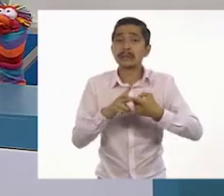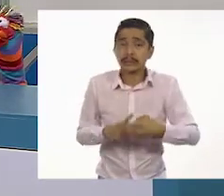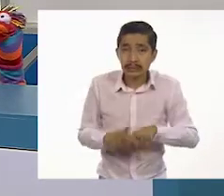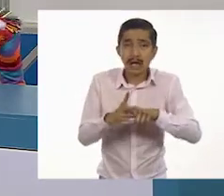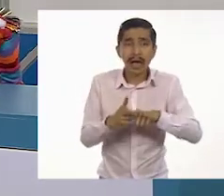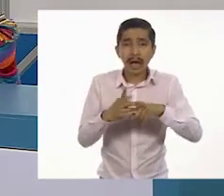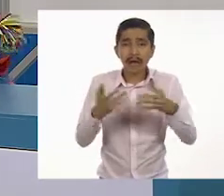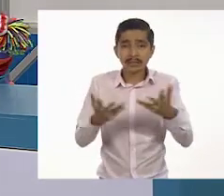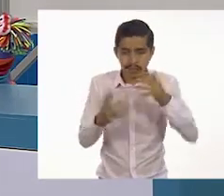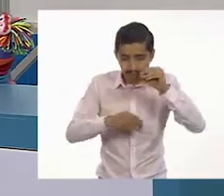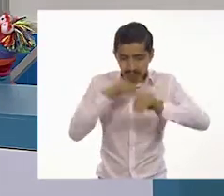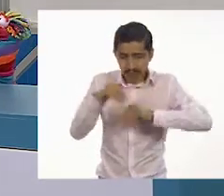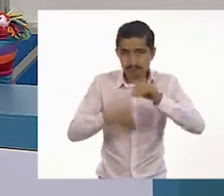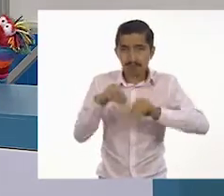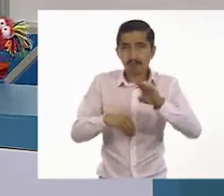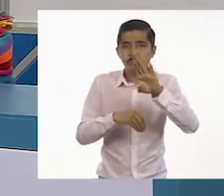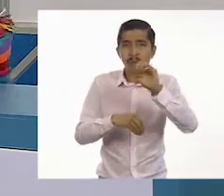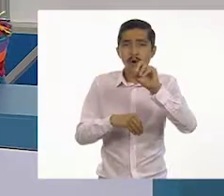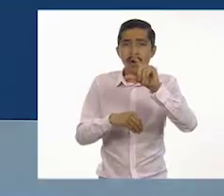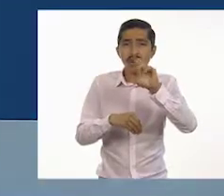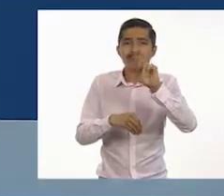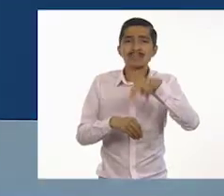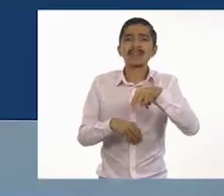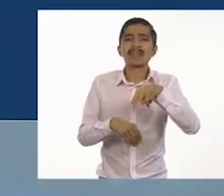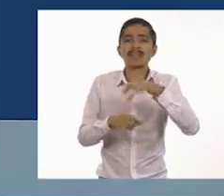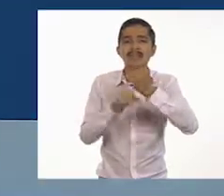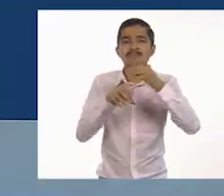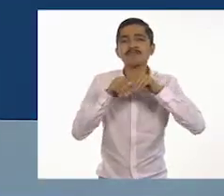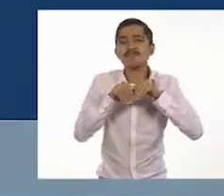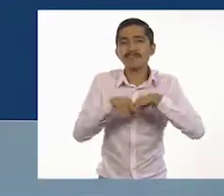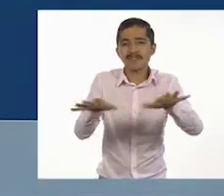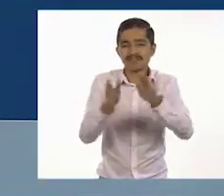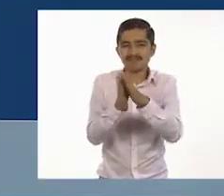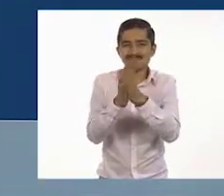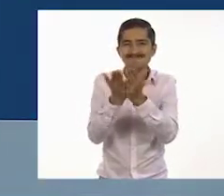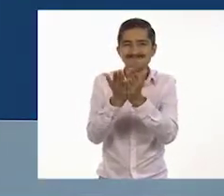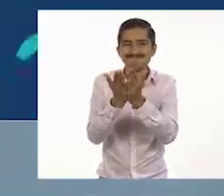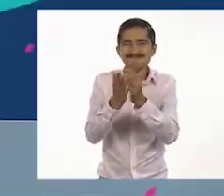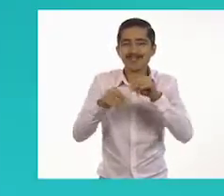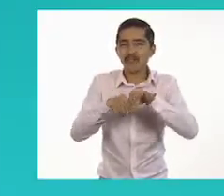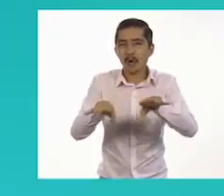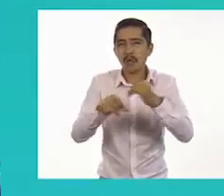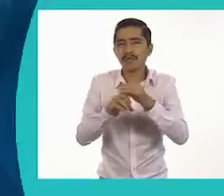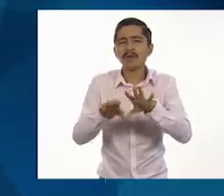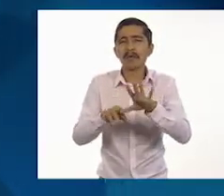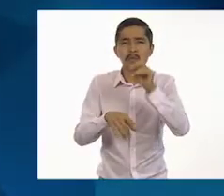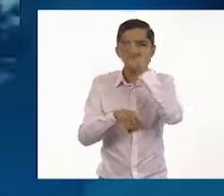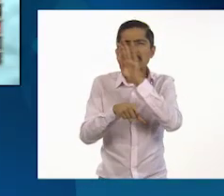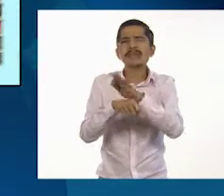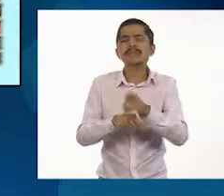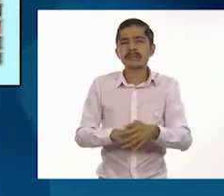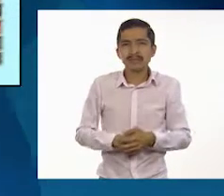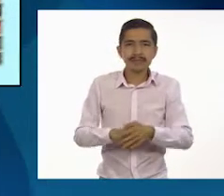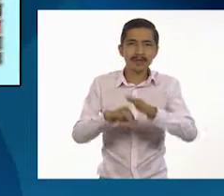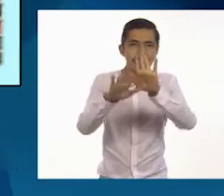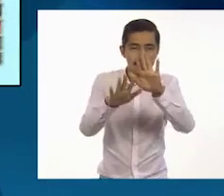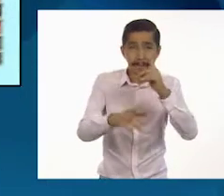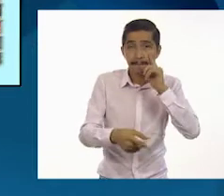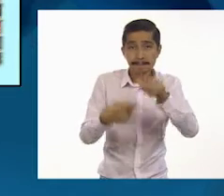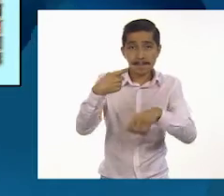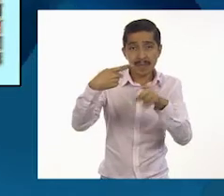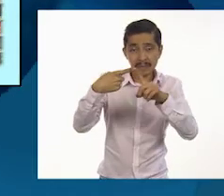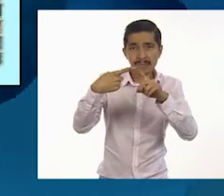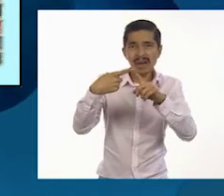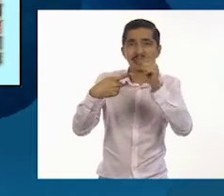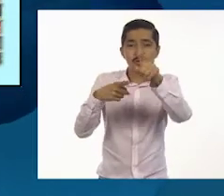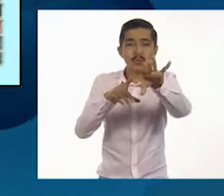la realización de un boletín informativo? Ah, bueno. Primero, que escojan un tema